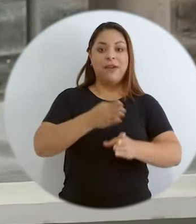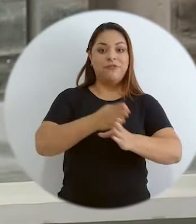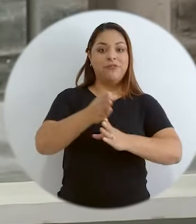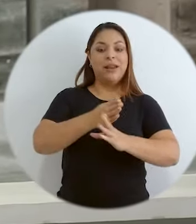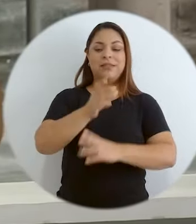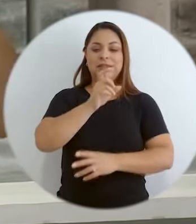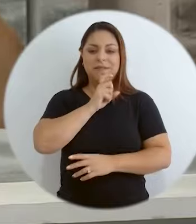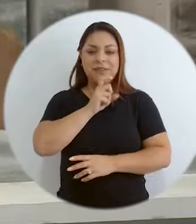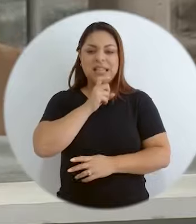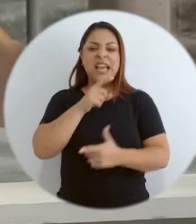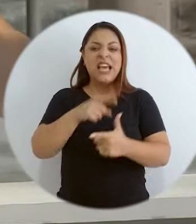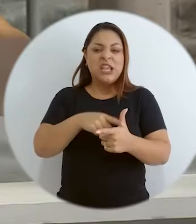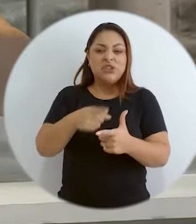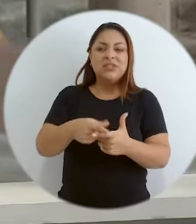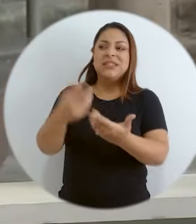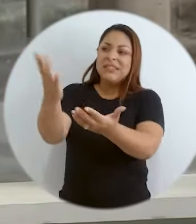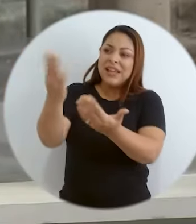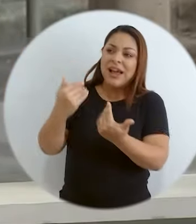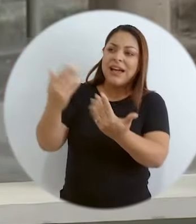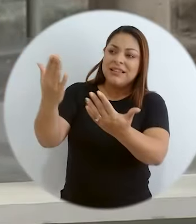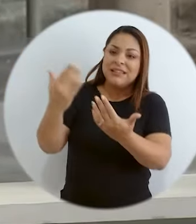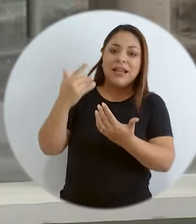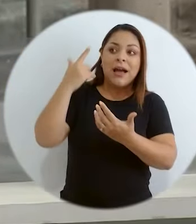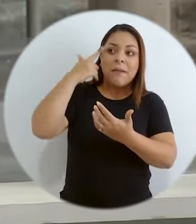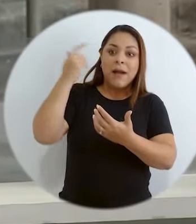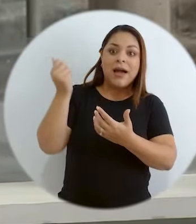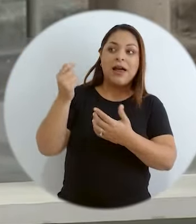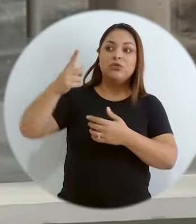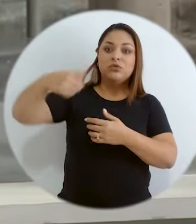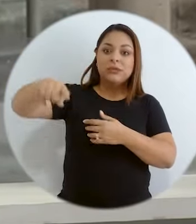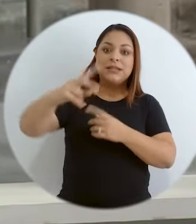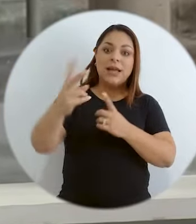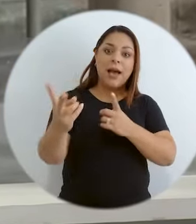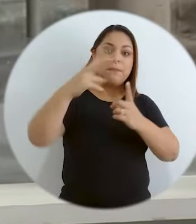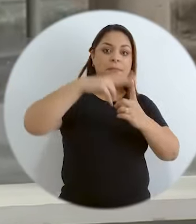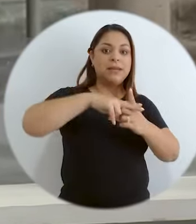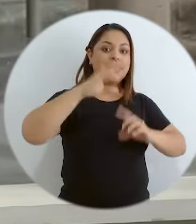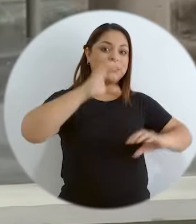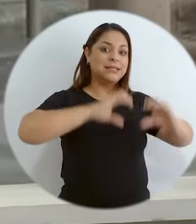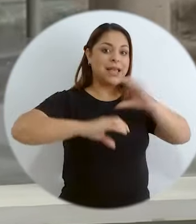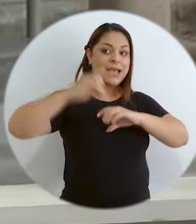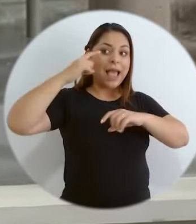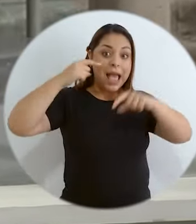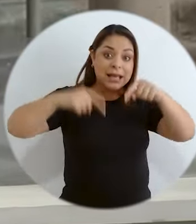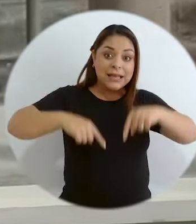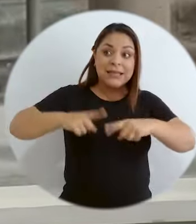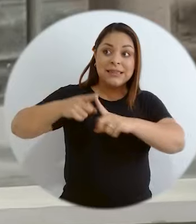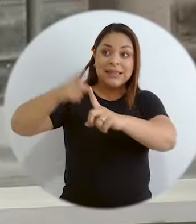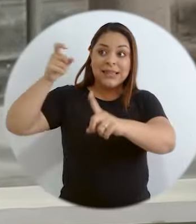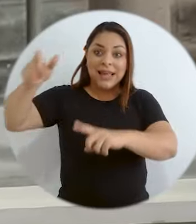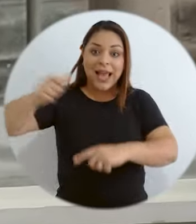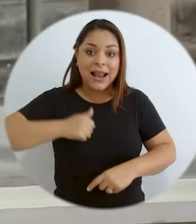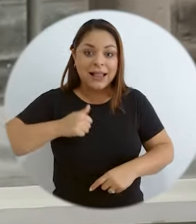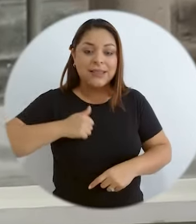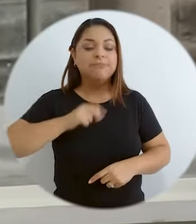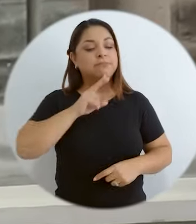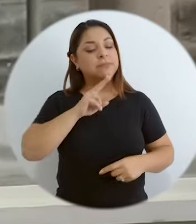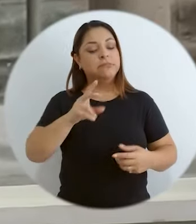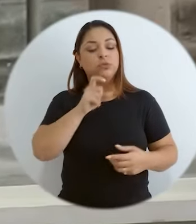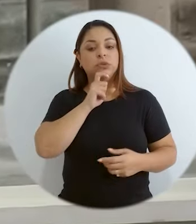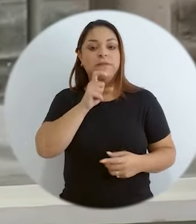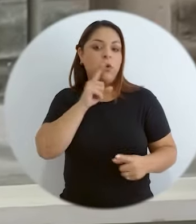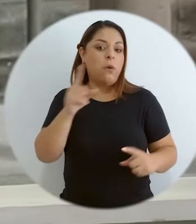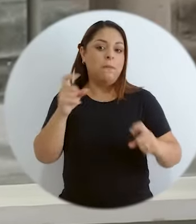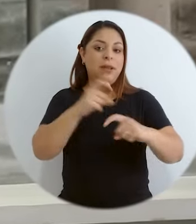es una rama que ya de por sí es difícil, entonces como para país atraer a los ecólogos pesqueros para que apliquen esta ciencia acá, también se nos